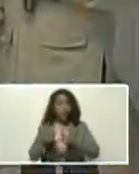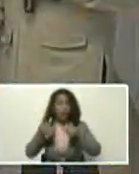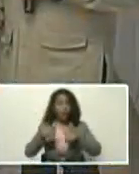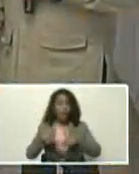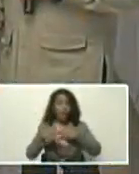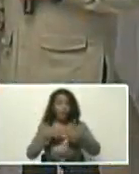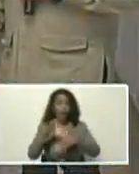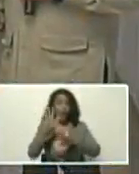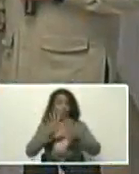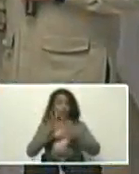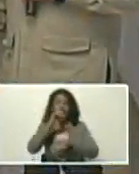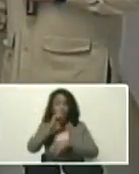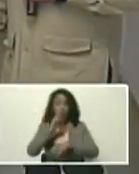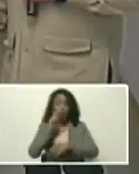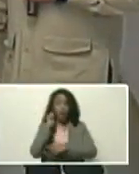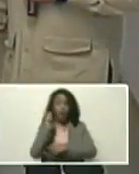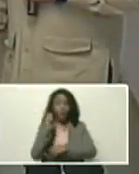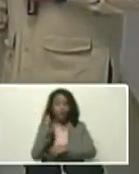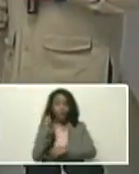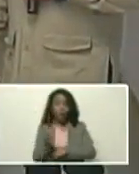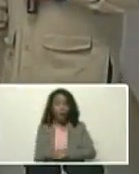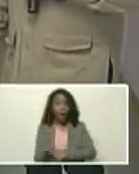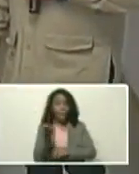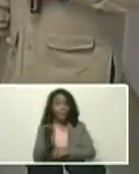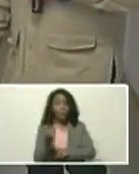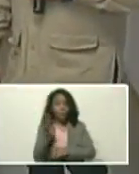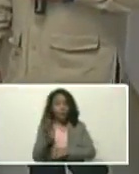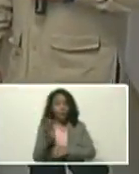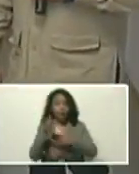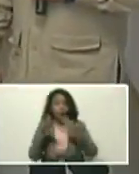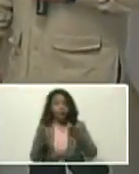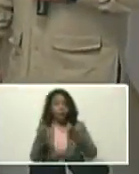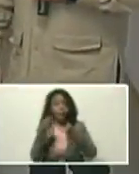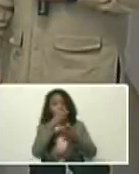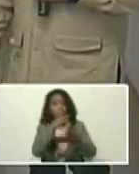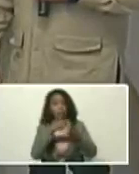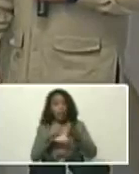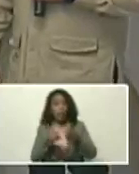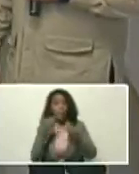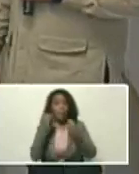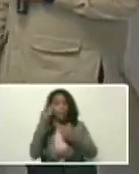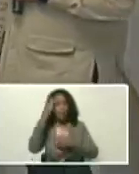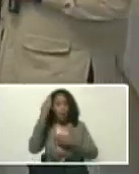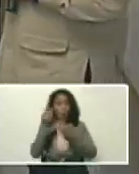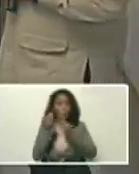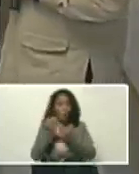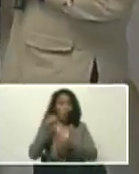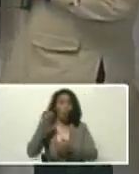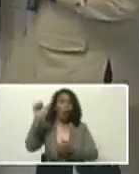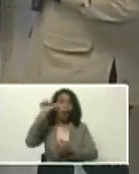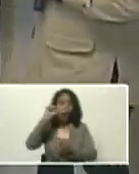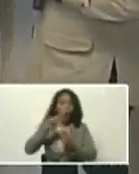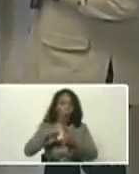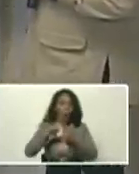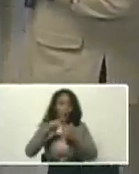tenemos 15 años, con una inversión importante, en equipos, hidrología, radares meteorológicos,